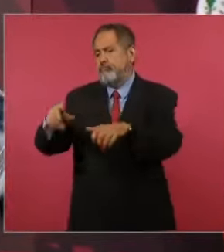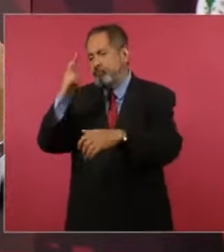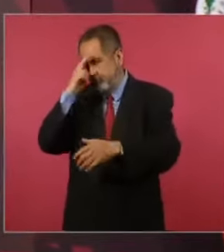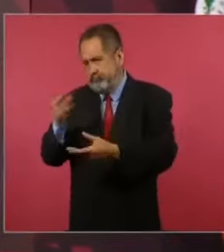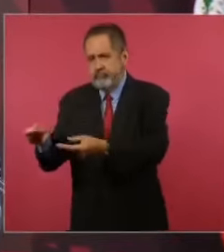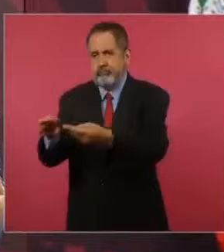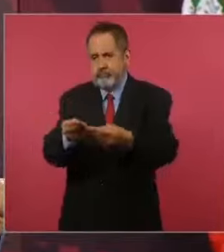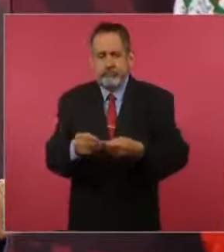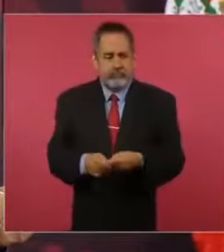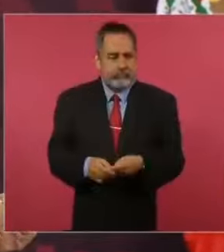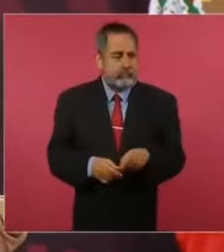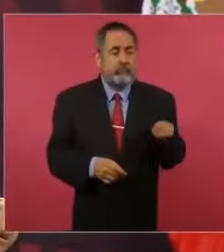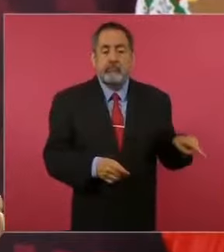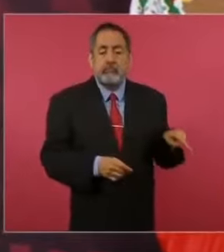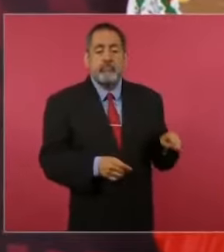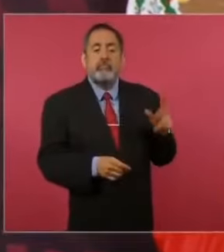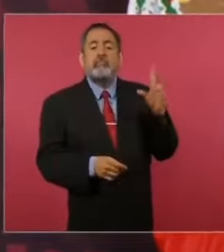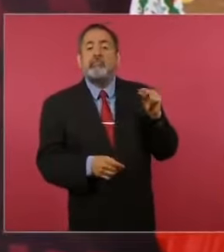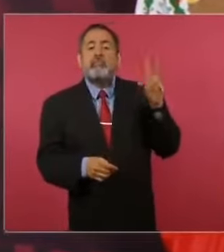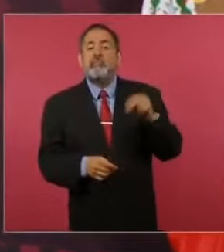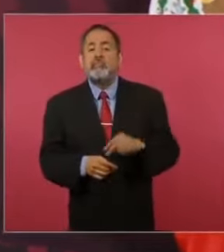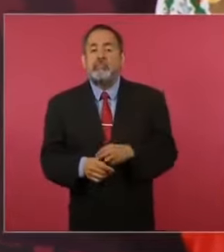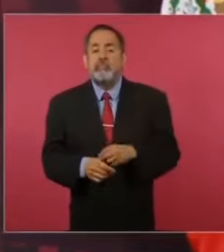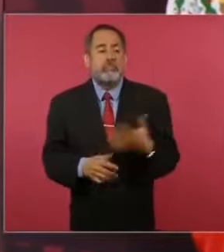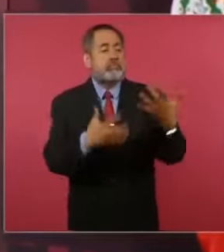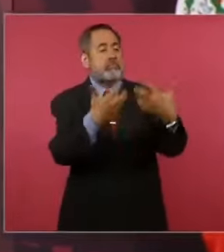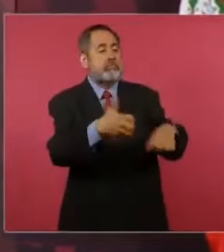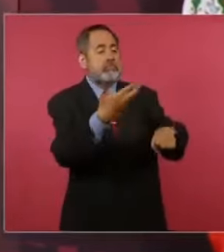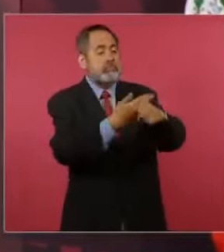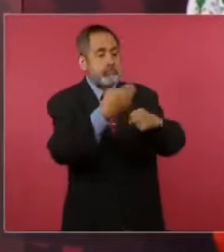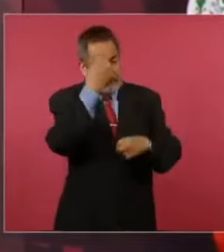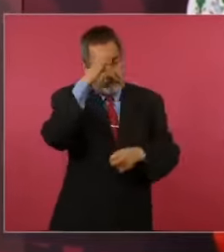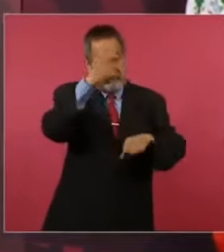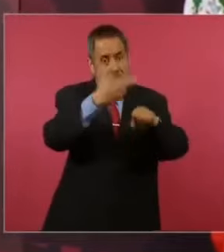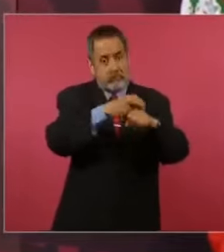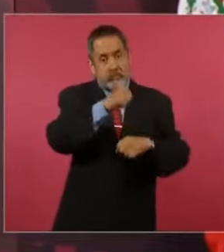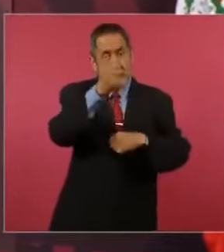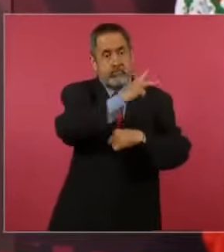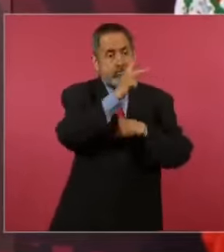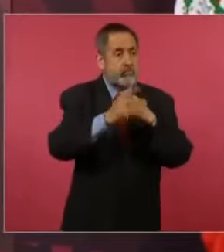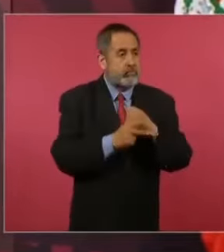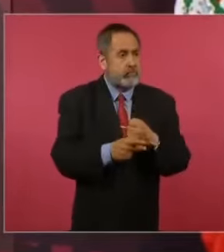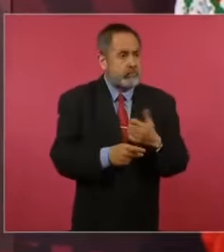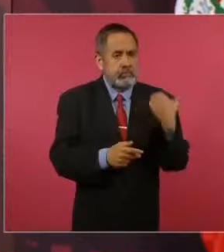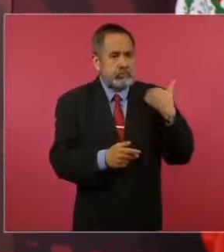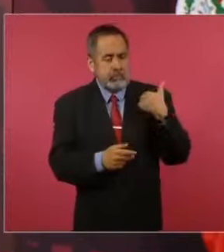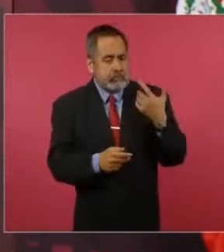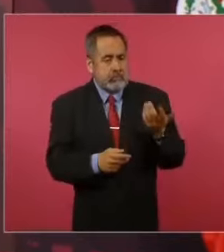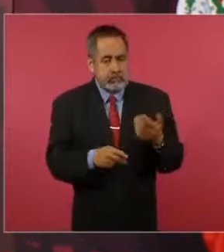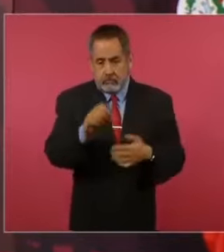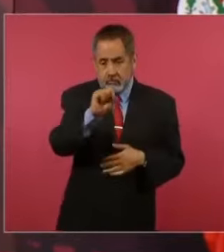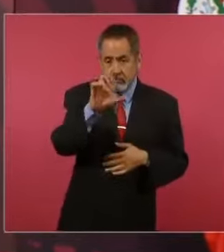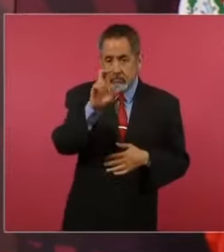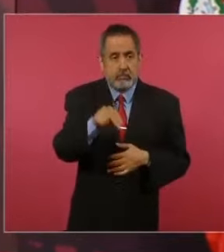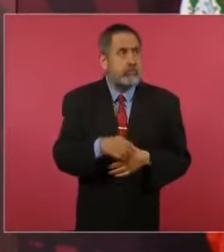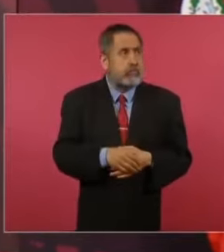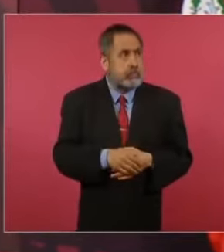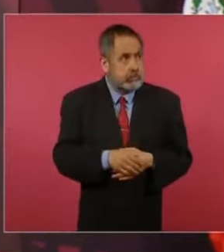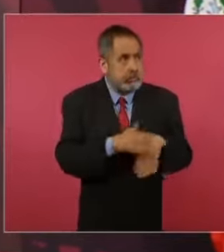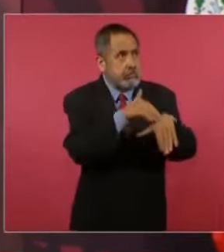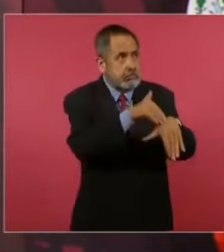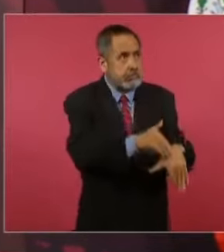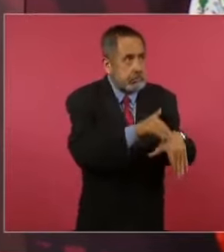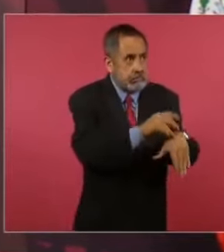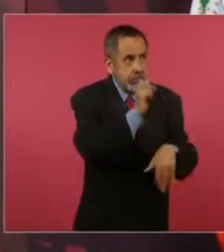Se amparan empresas privadas extranjeras que